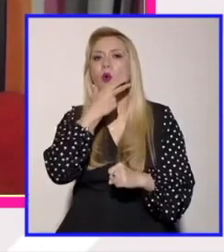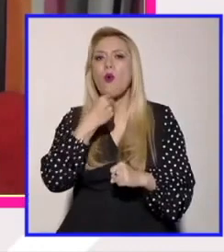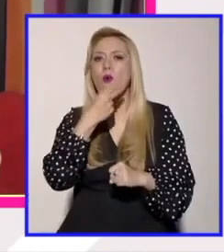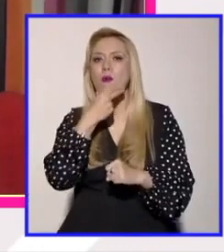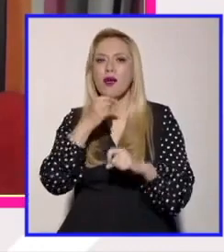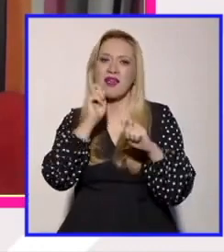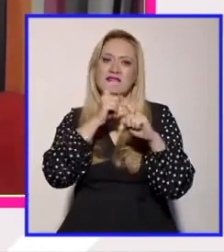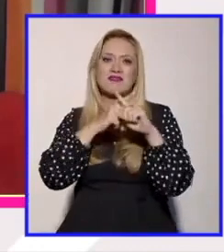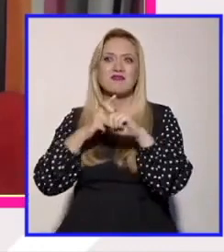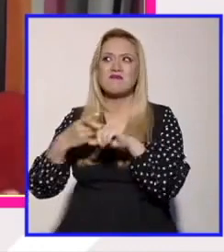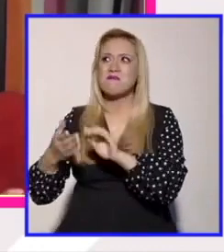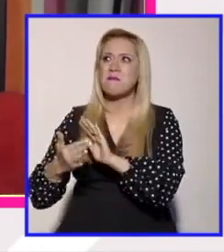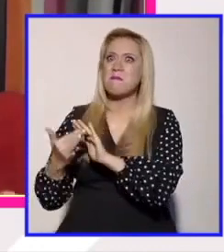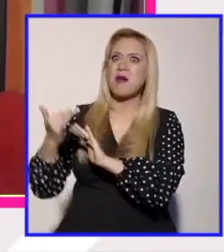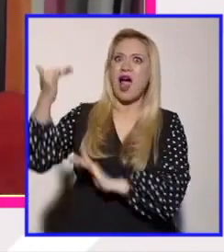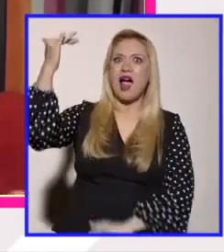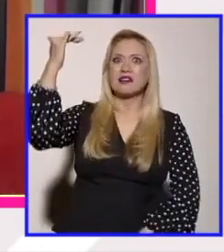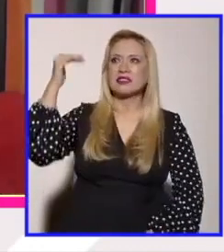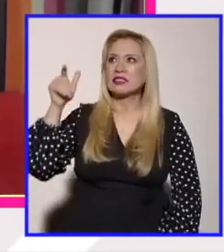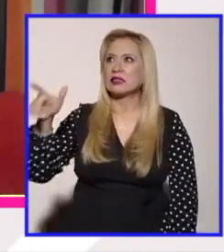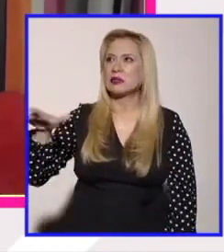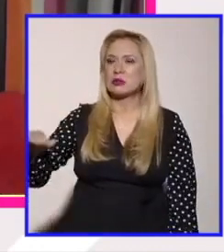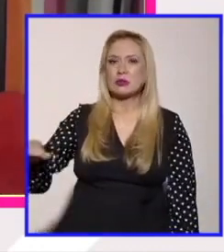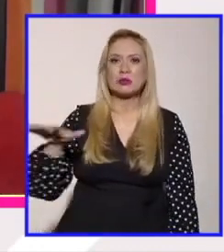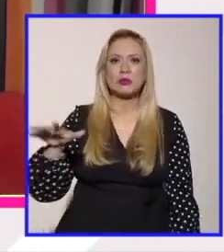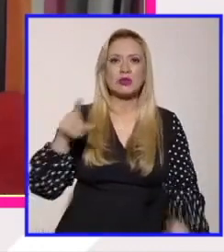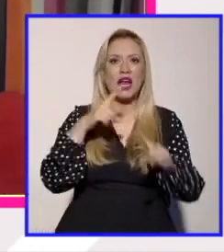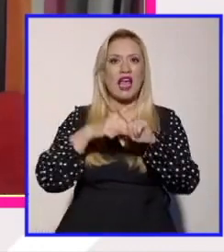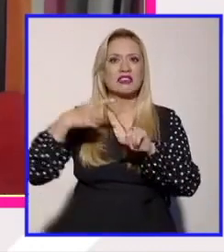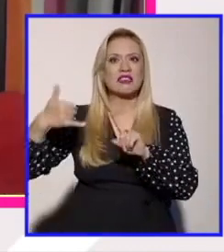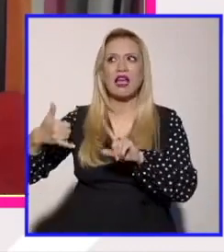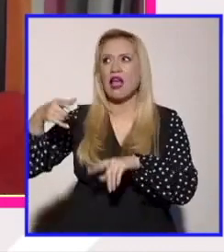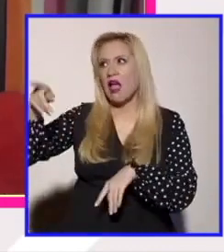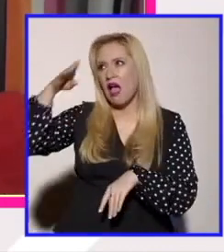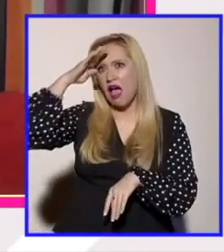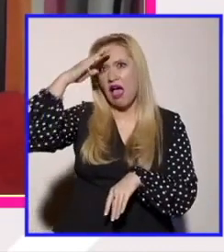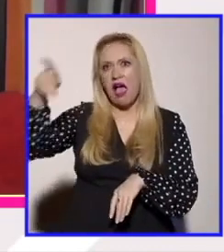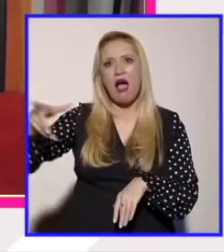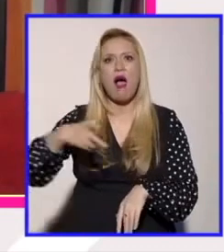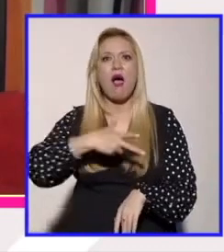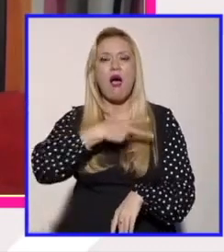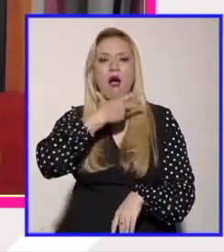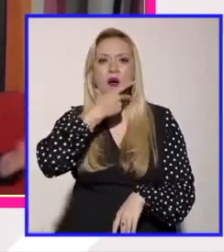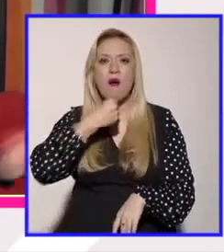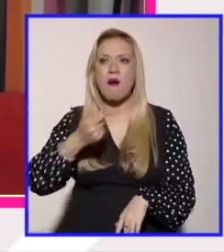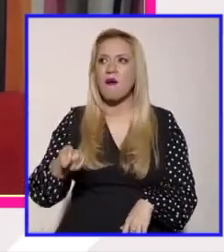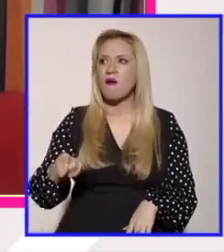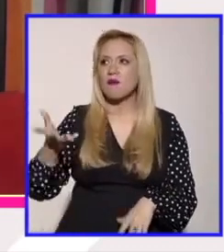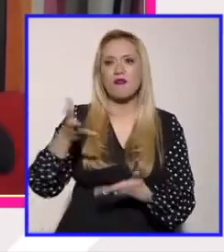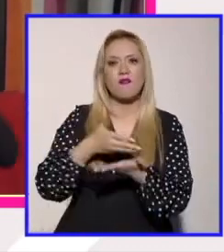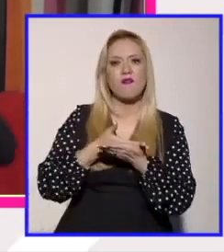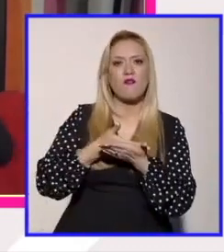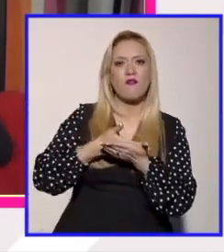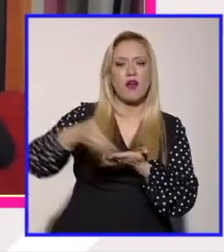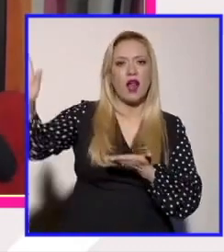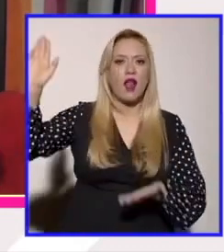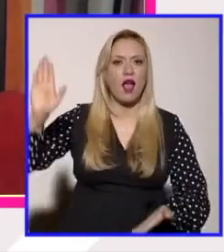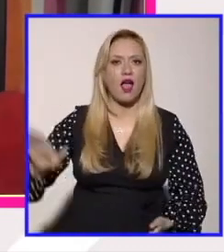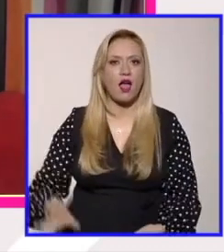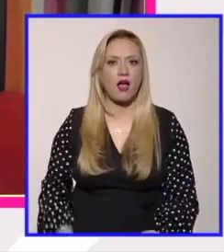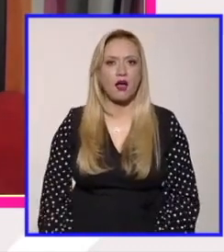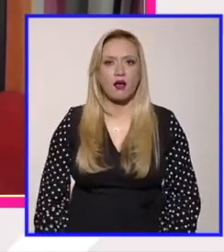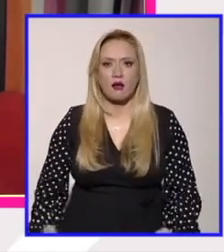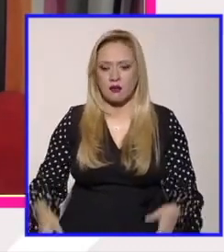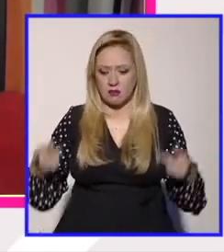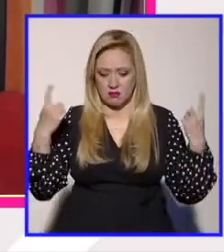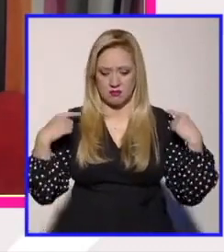una atleta que rendía unos récords superiores a los que se estaba rindiendo en su liga femenil, la sacaron porque según era injusto tener un cuerpo que tuviera